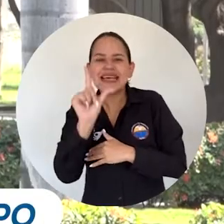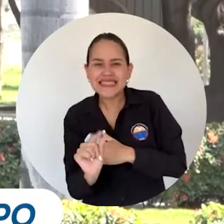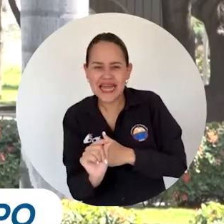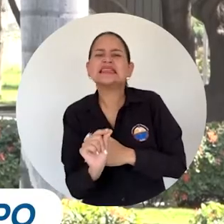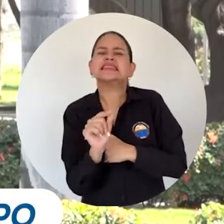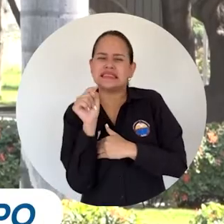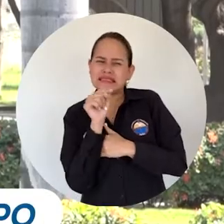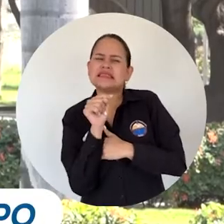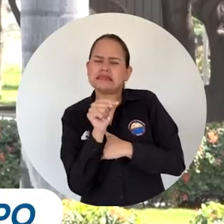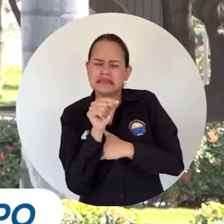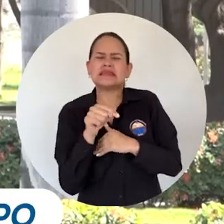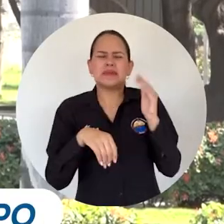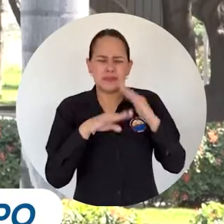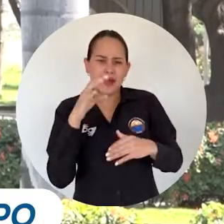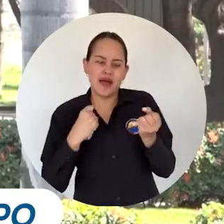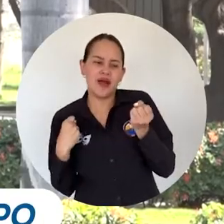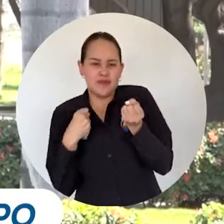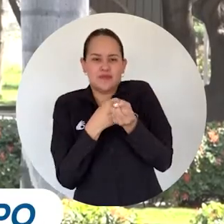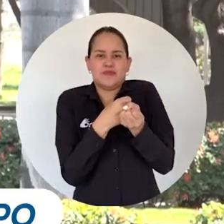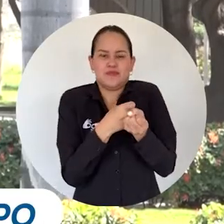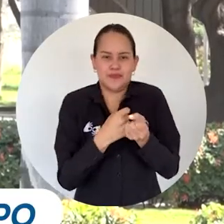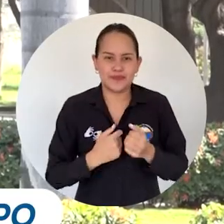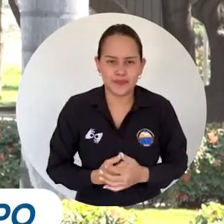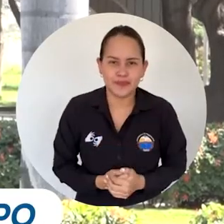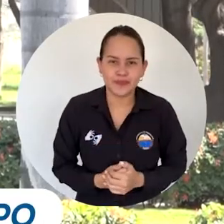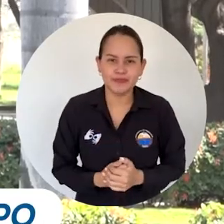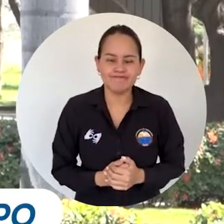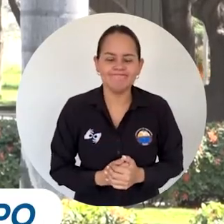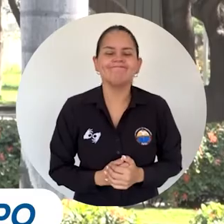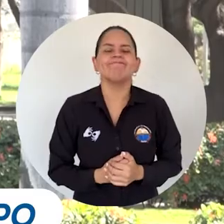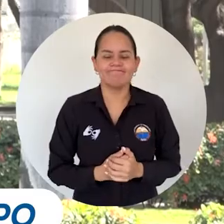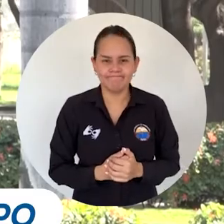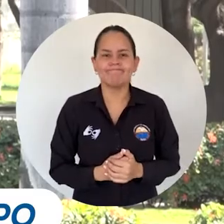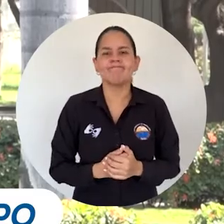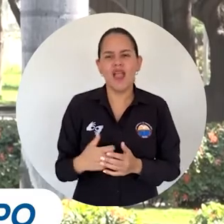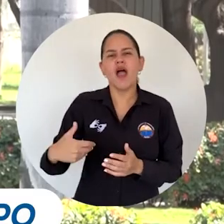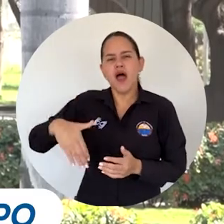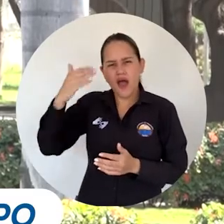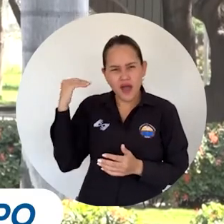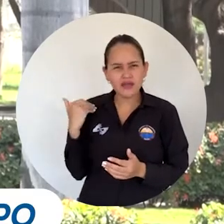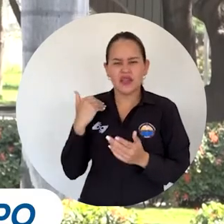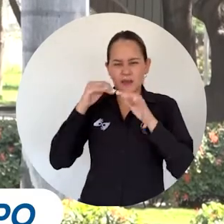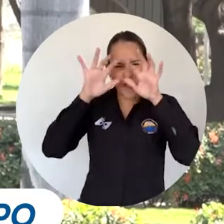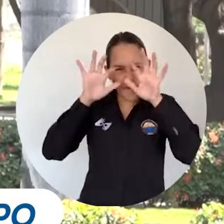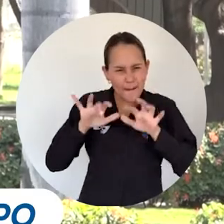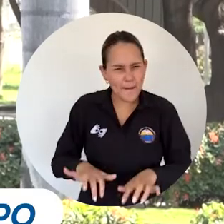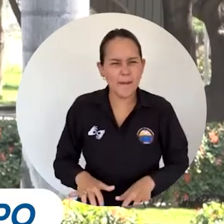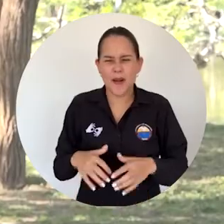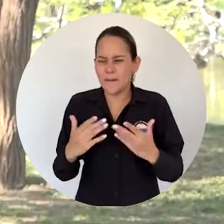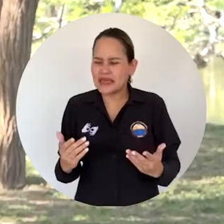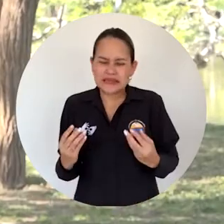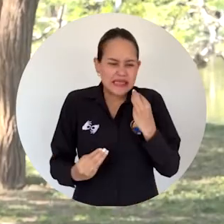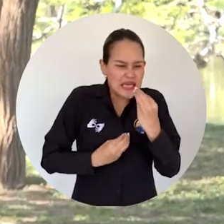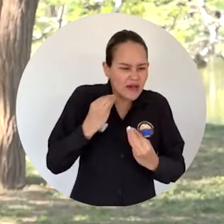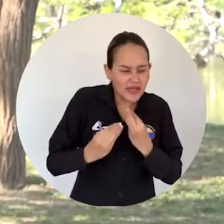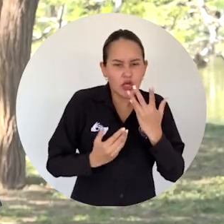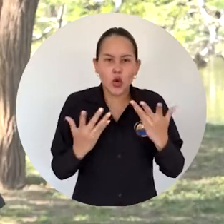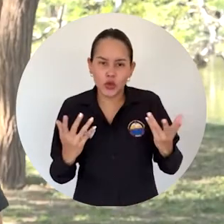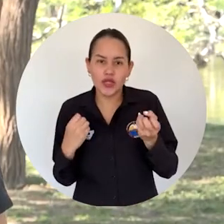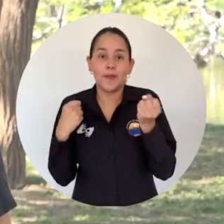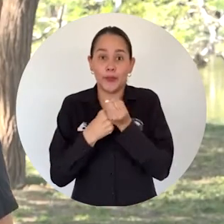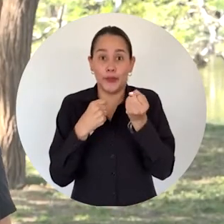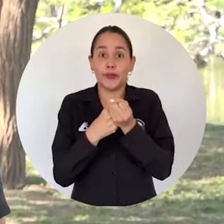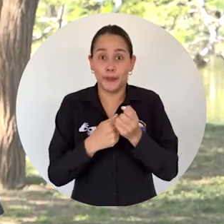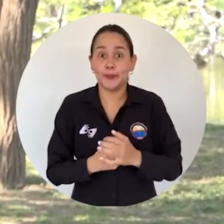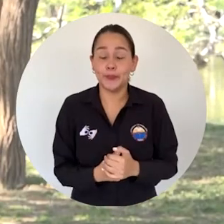se ha programado y tiene una sistematización muy bien anclada en profesionales. Nosotros organizamos